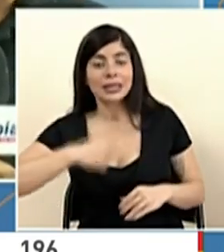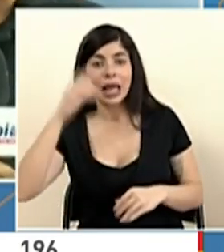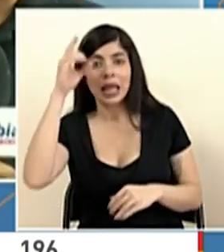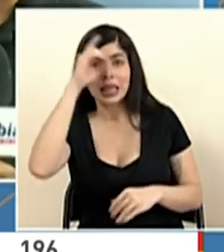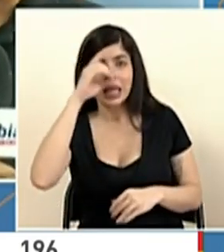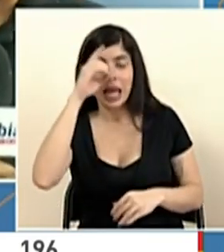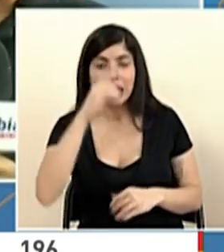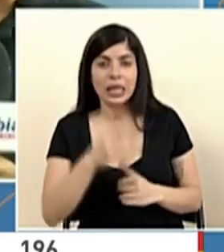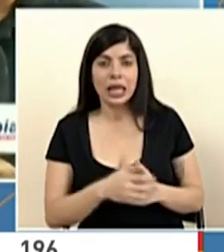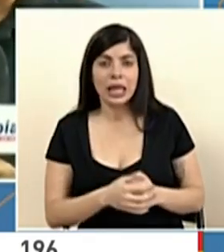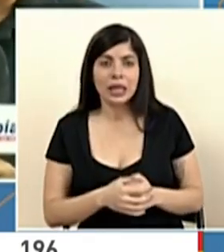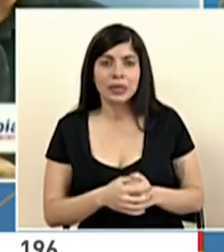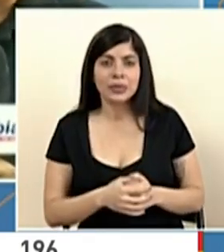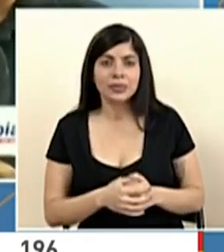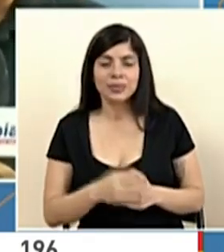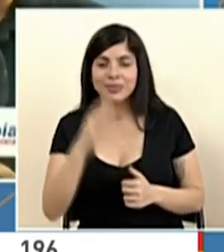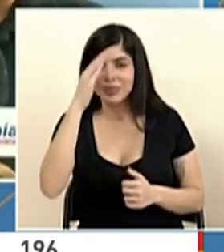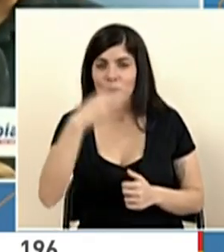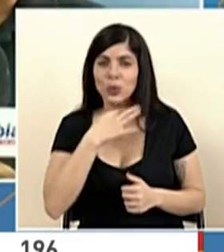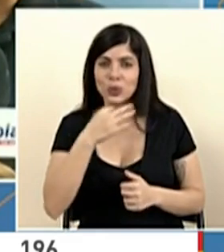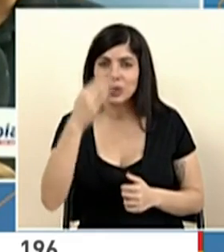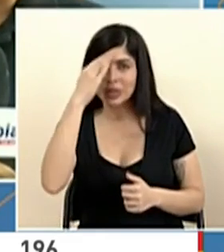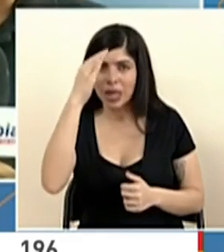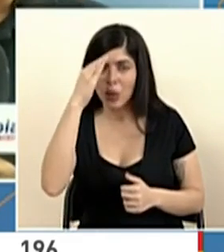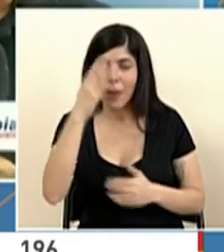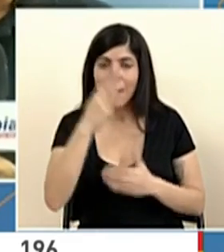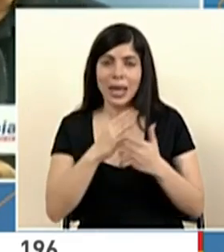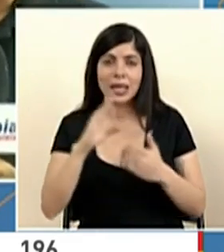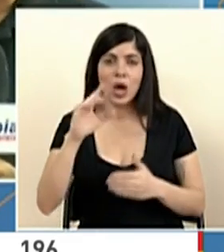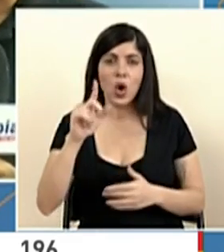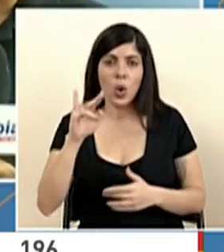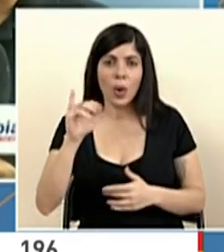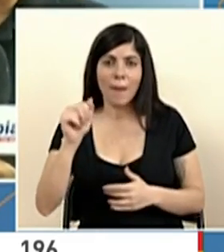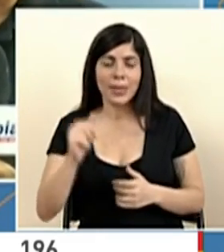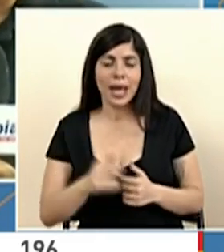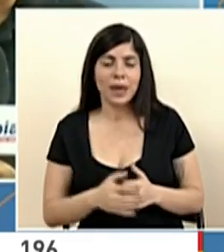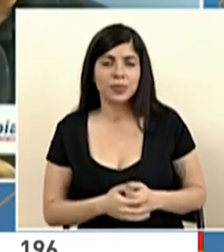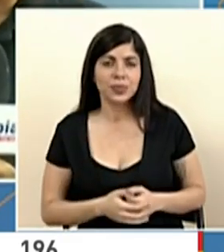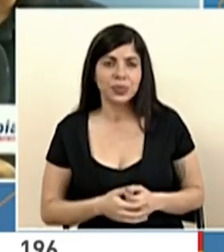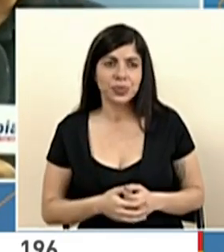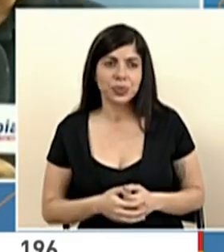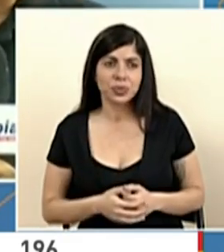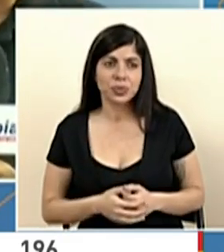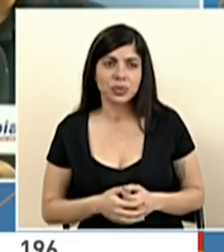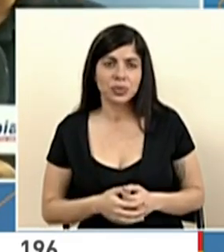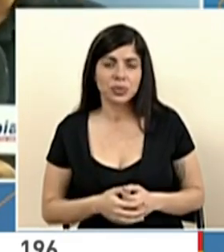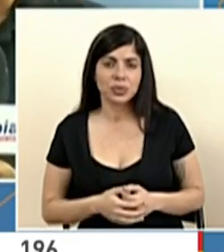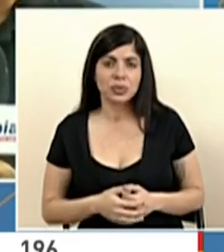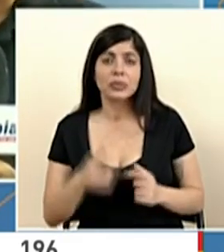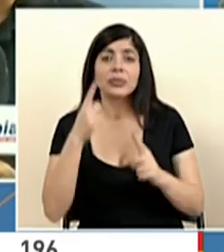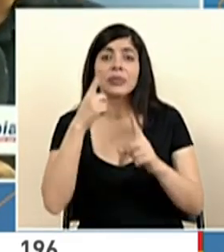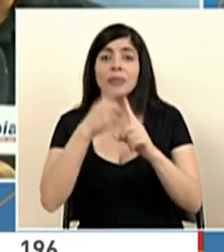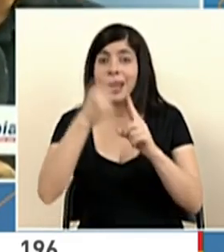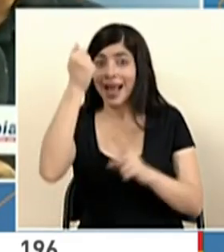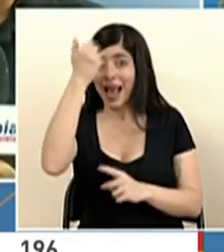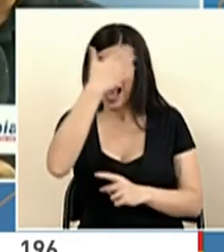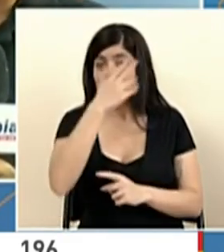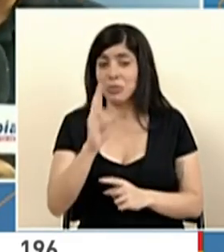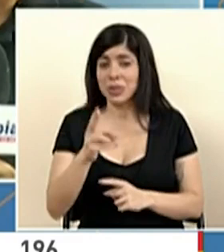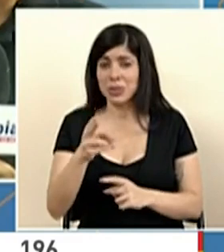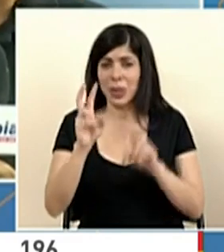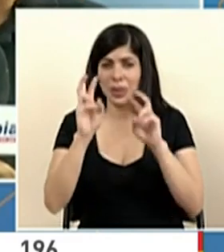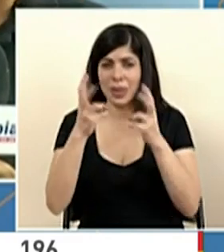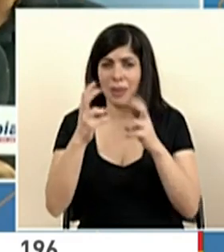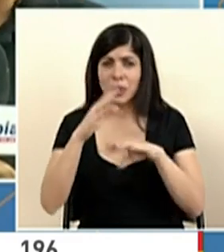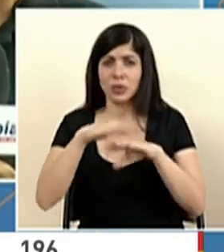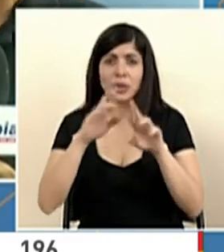don Luis, don Rándalo, un gusto saludar a los sociarios de Radio Colombia. He parado precisamente para hablar sobre ese mismo tema